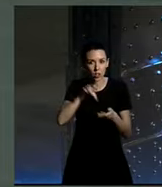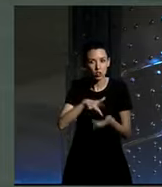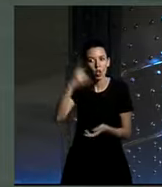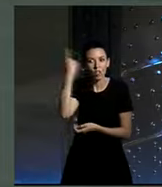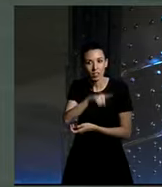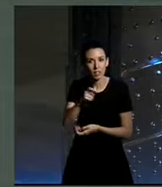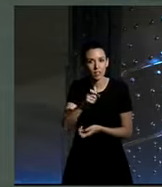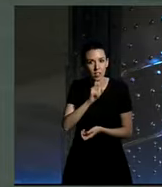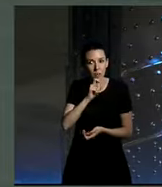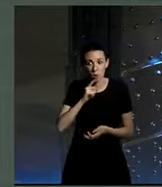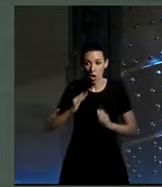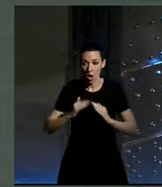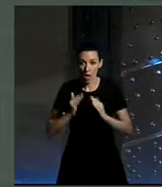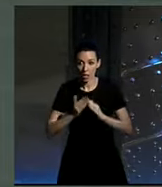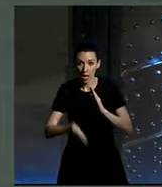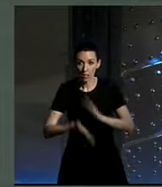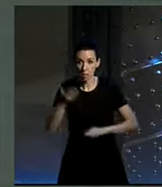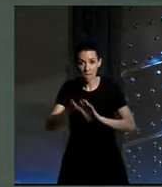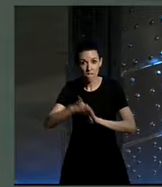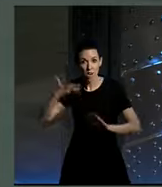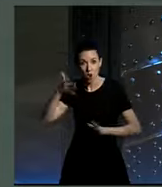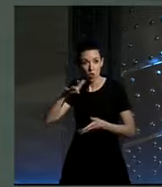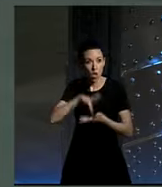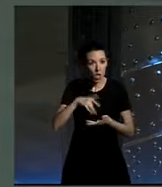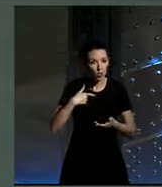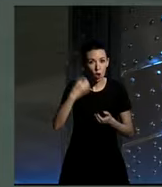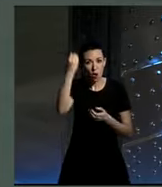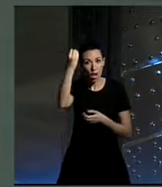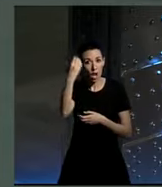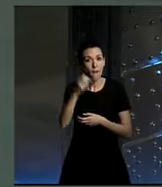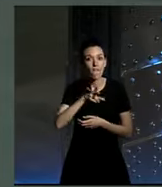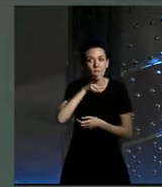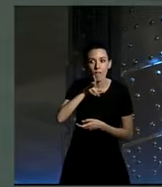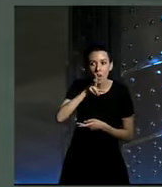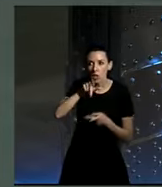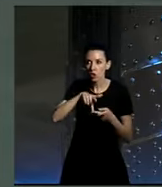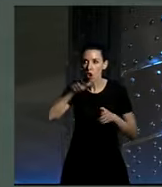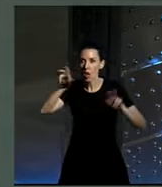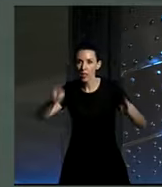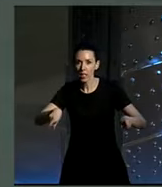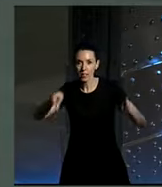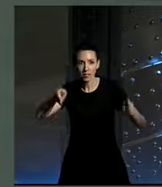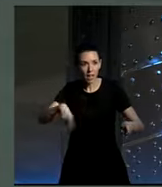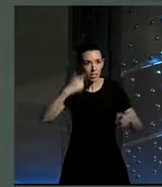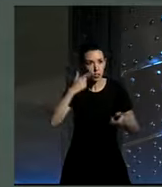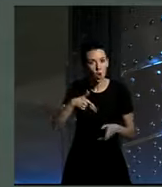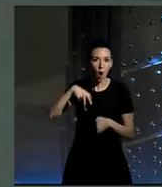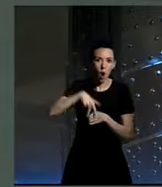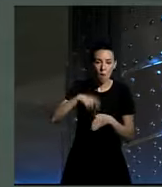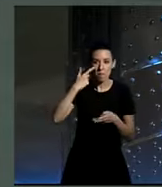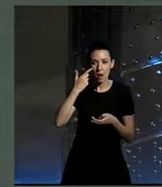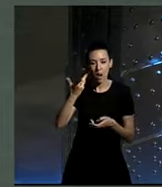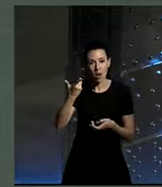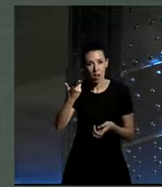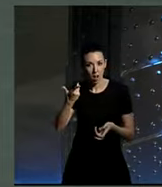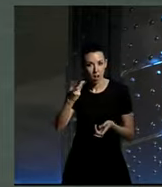si sale a tal hora de tu casa y circulas a tal velocidad vas a pillar todos los semáforos en verde vas a tener un descanso para el pie para poner cuando